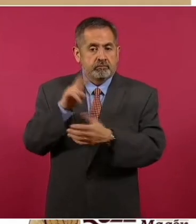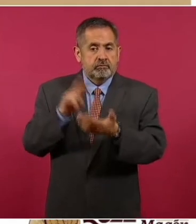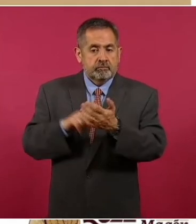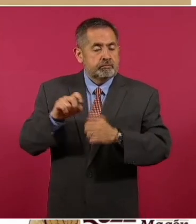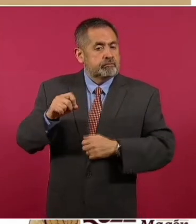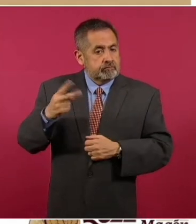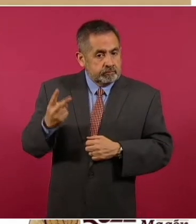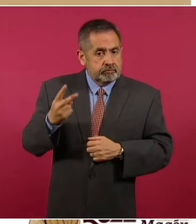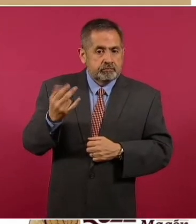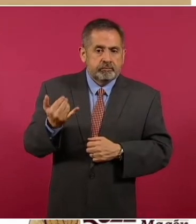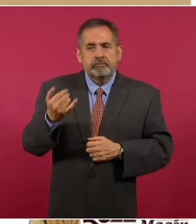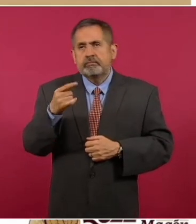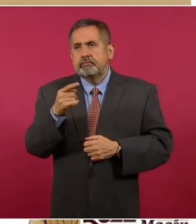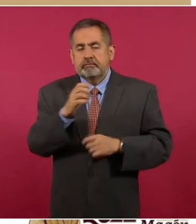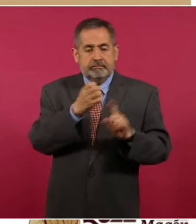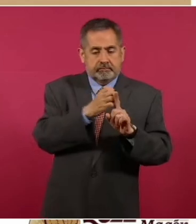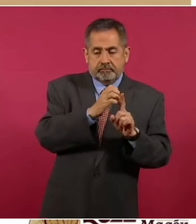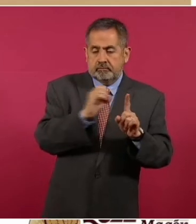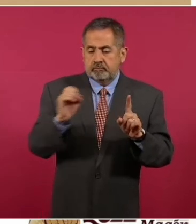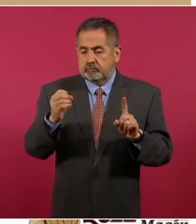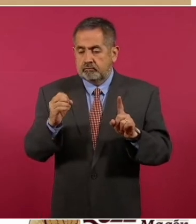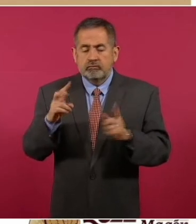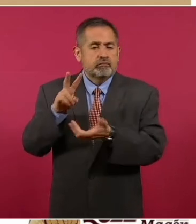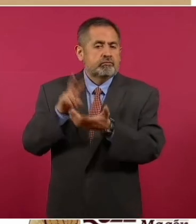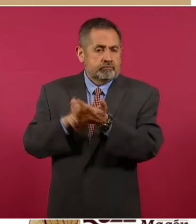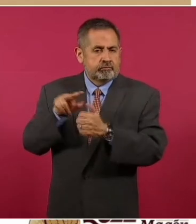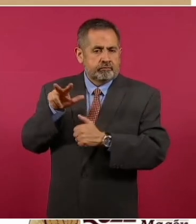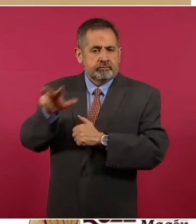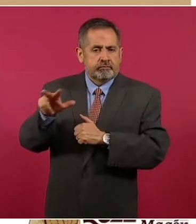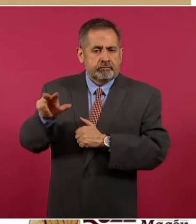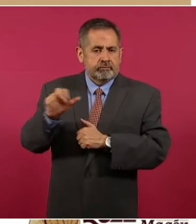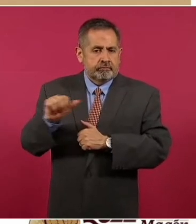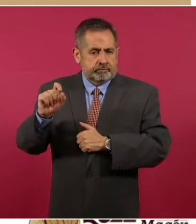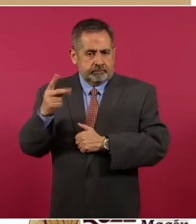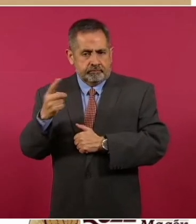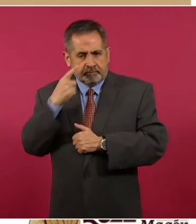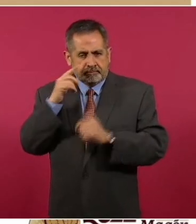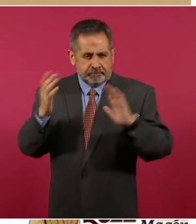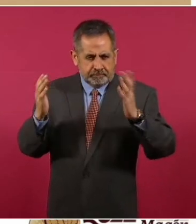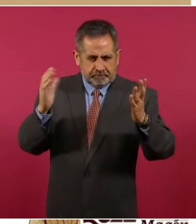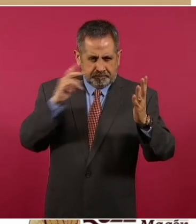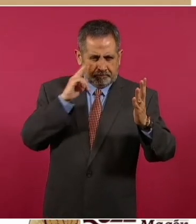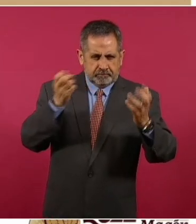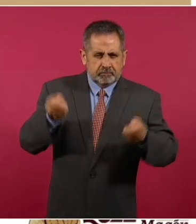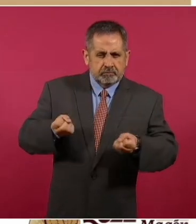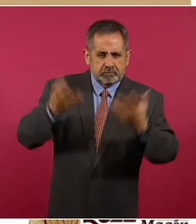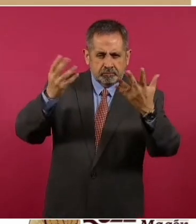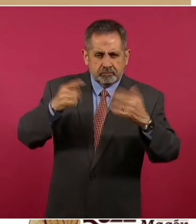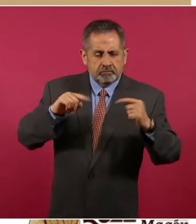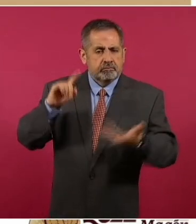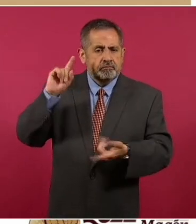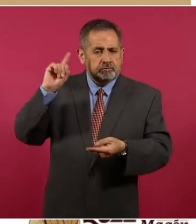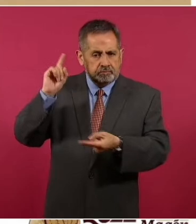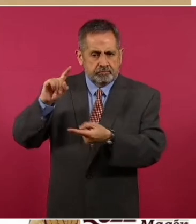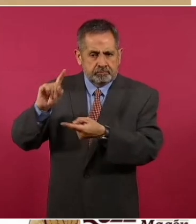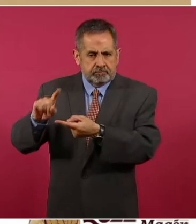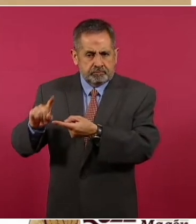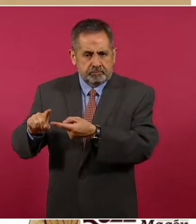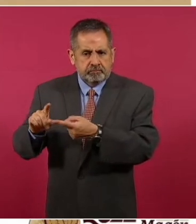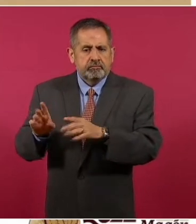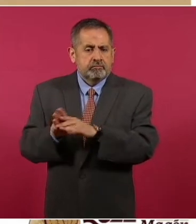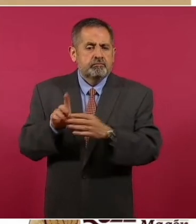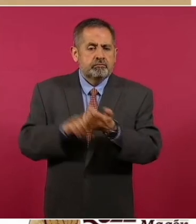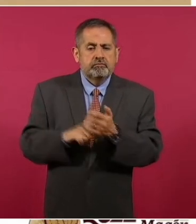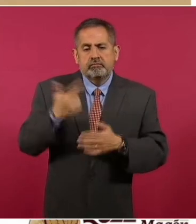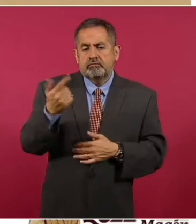enero a octubre de 2018 al 21, aquí están la reducción de